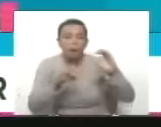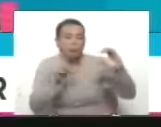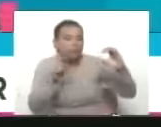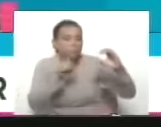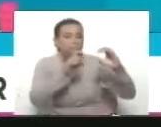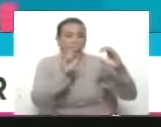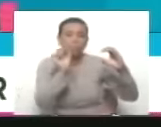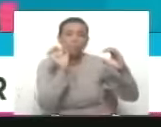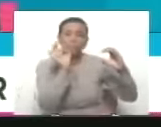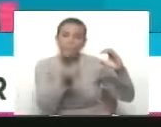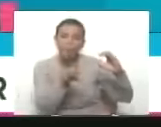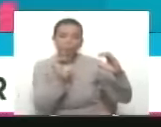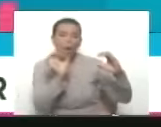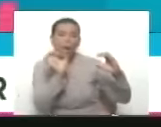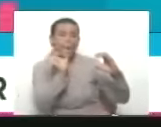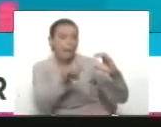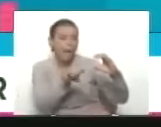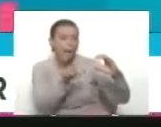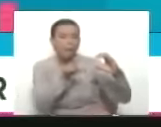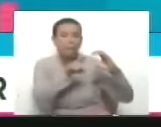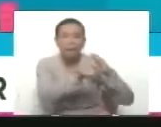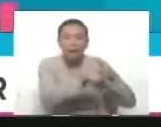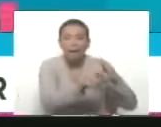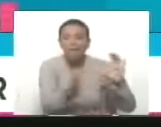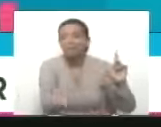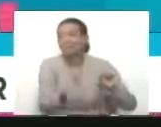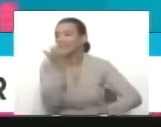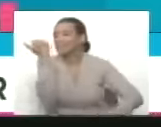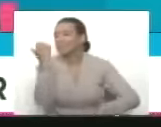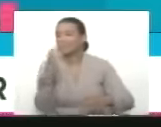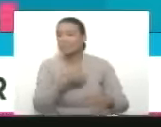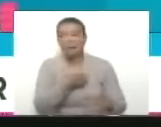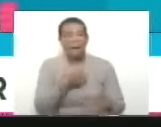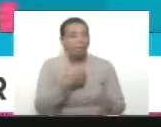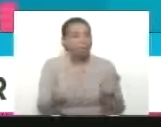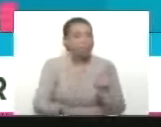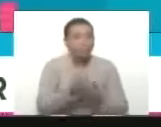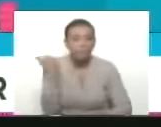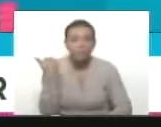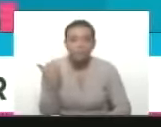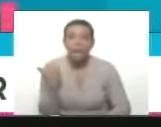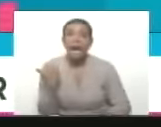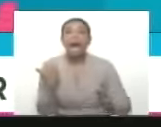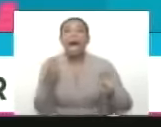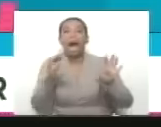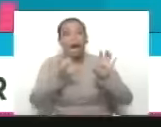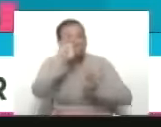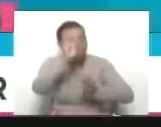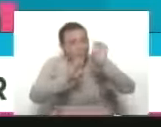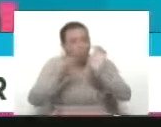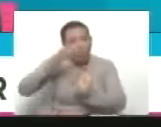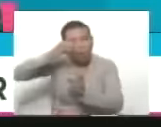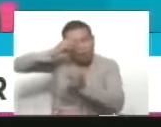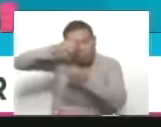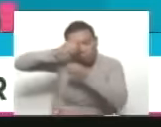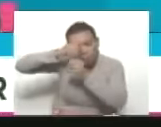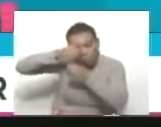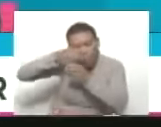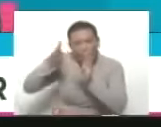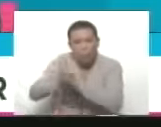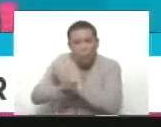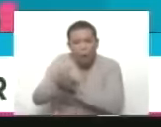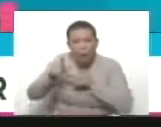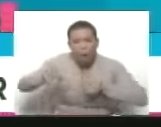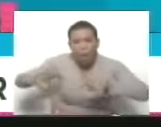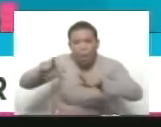que hemos hecho el diagnóstico hemos detectado ¿verdad? y vamos a socializar los planes